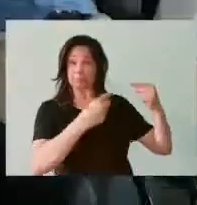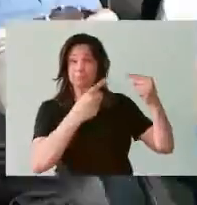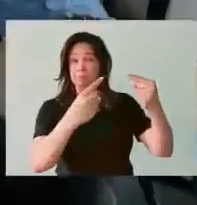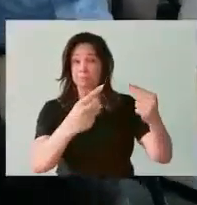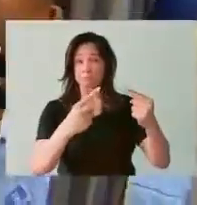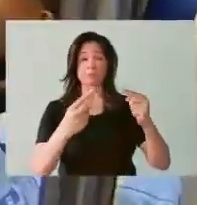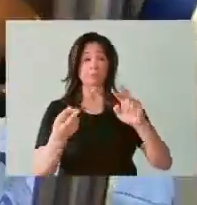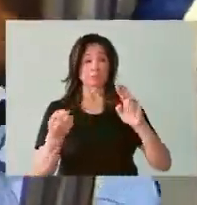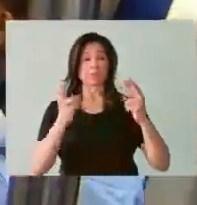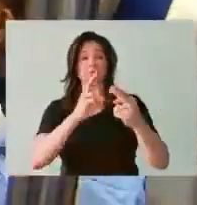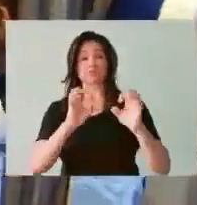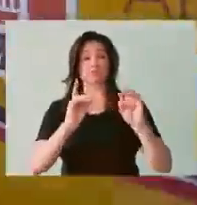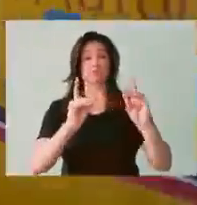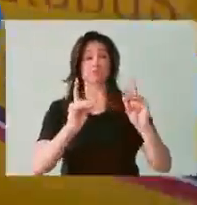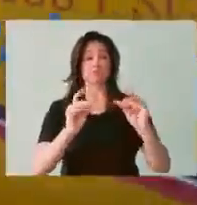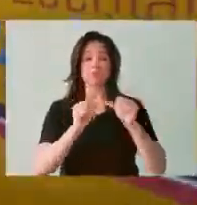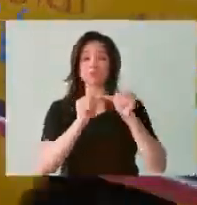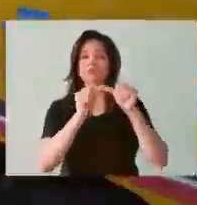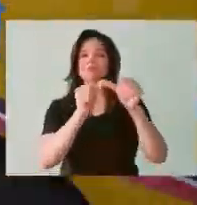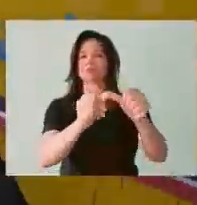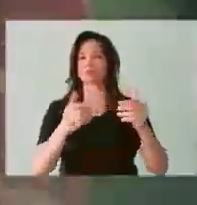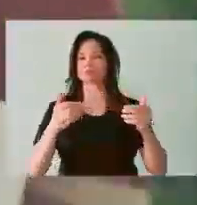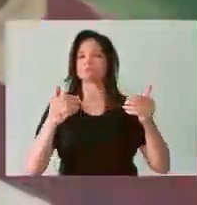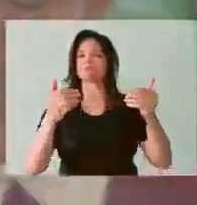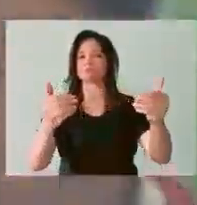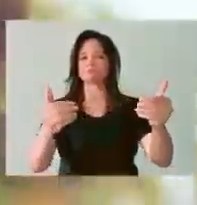educativa seguimos avanzando